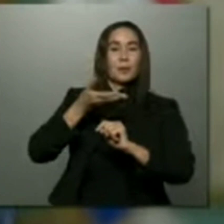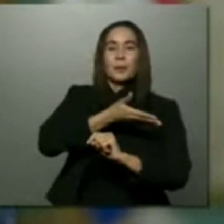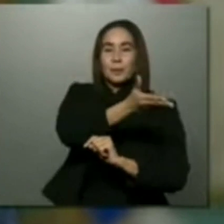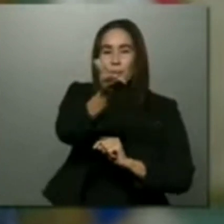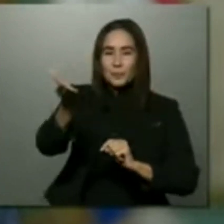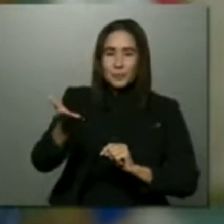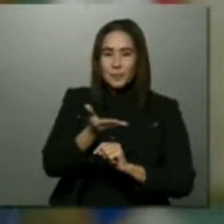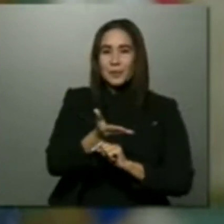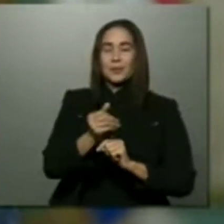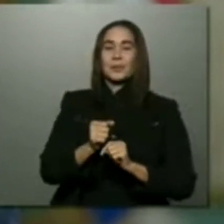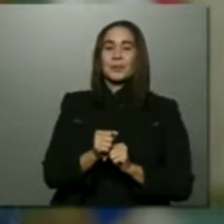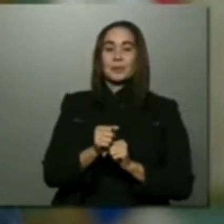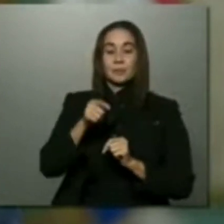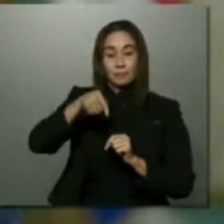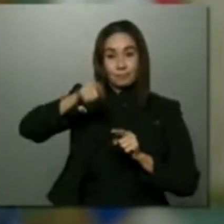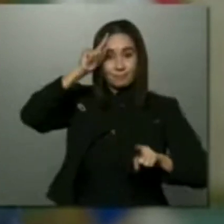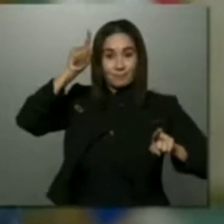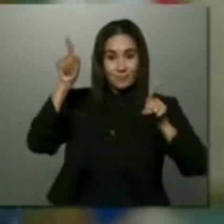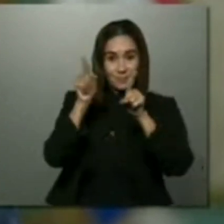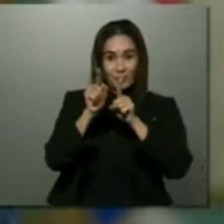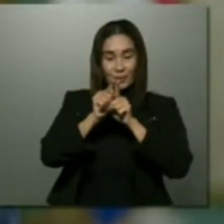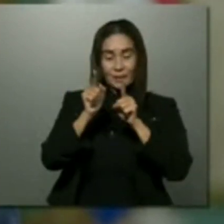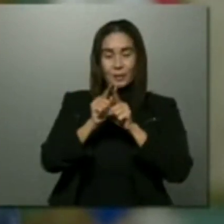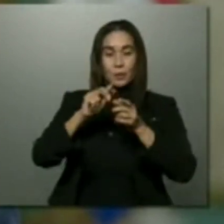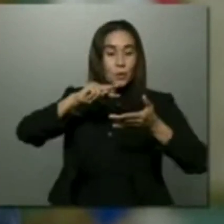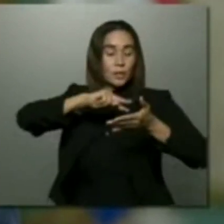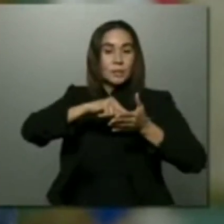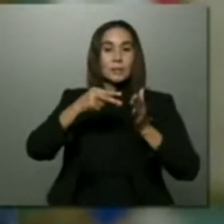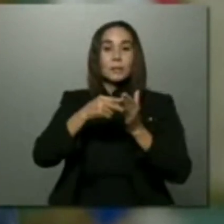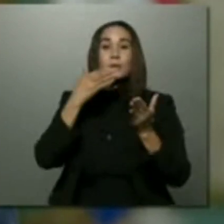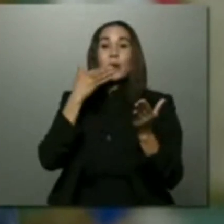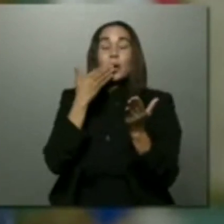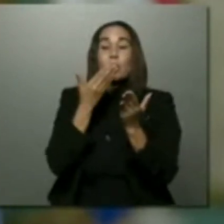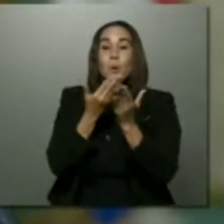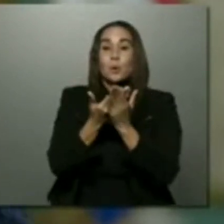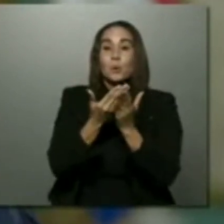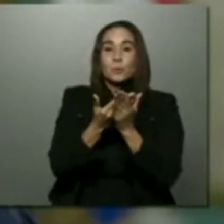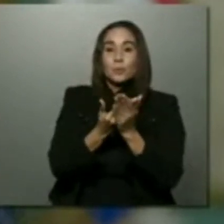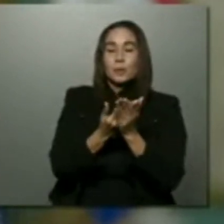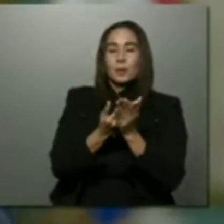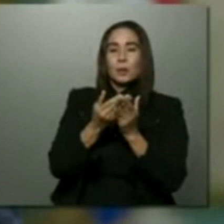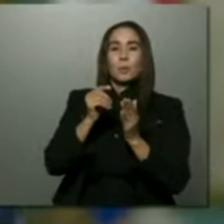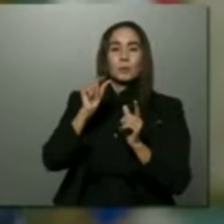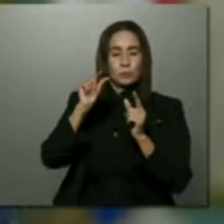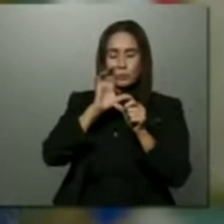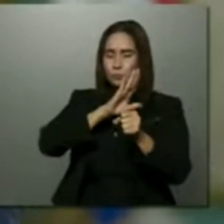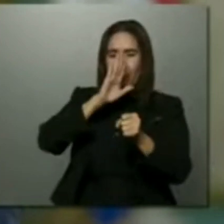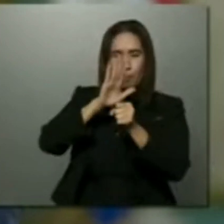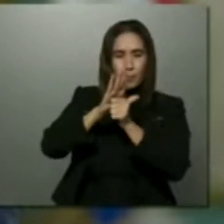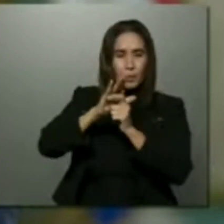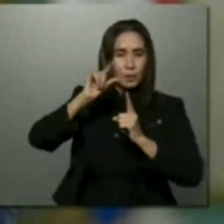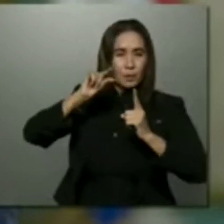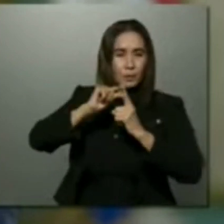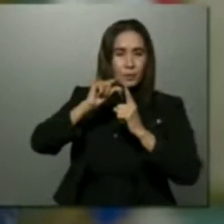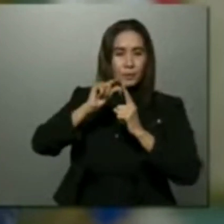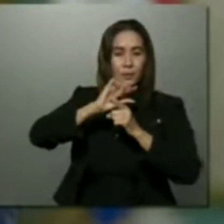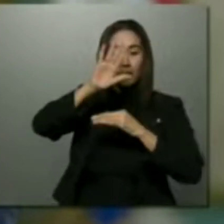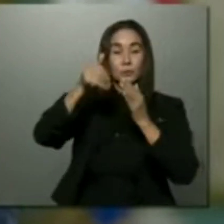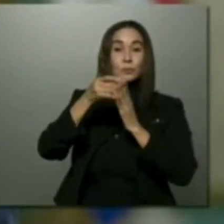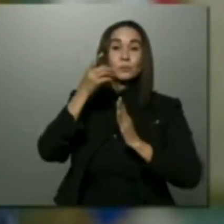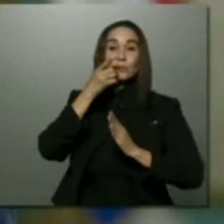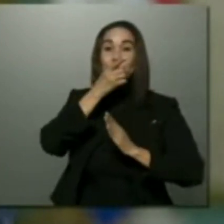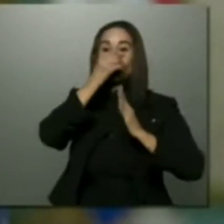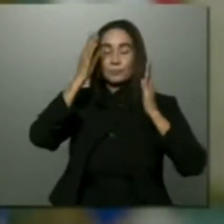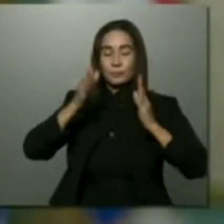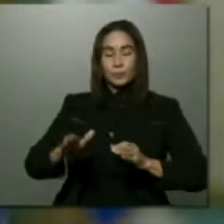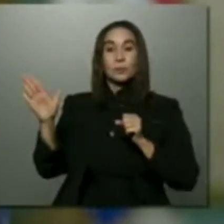ustedes. Y este acuerdo constituye una buena prueba de que cuando empeñamos nuestra palabra ante el pueblo dominicano,